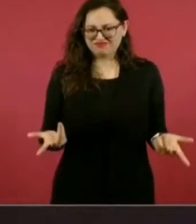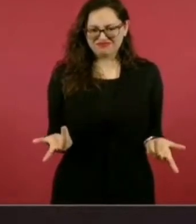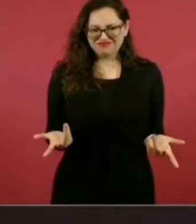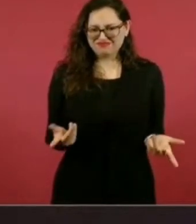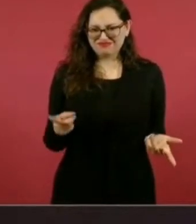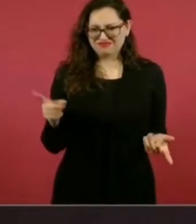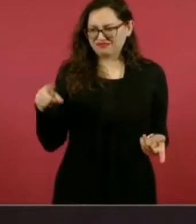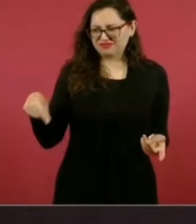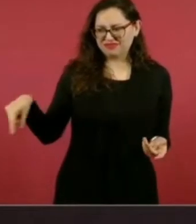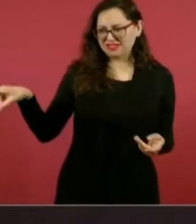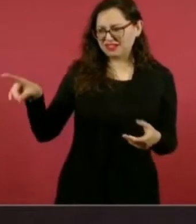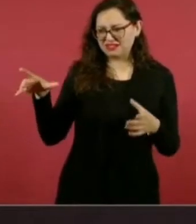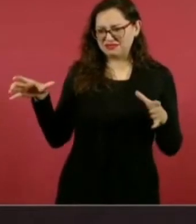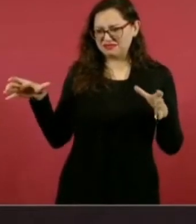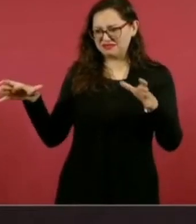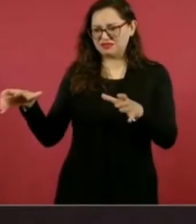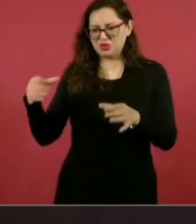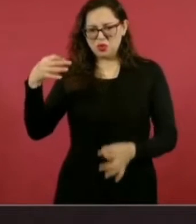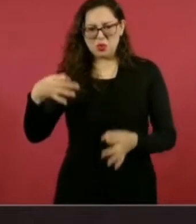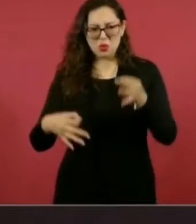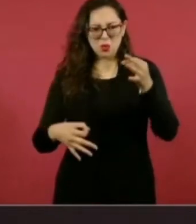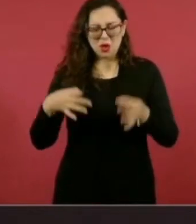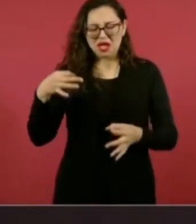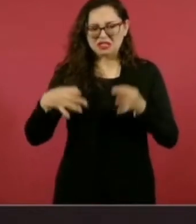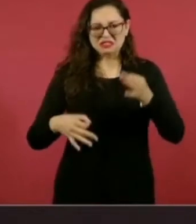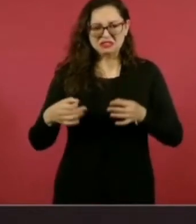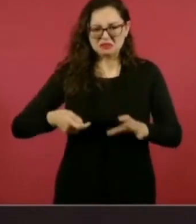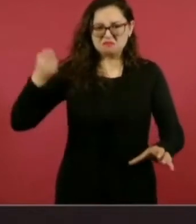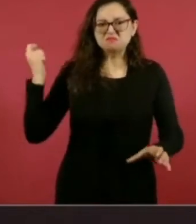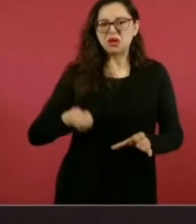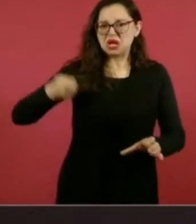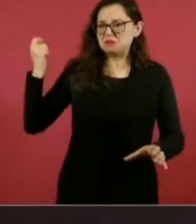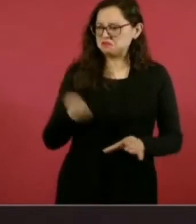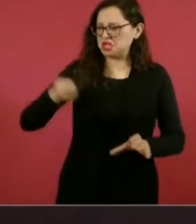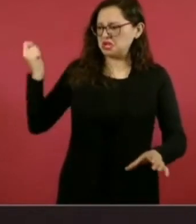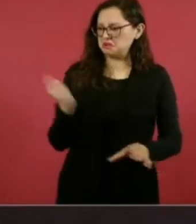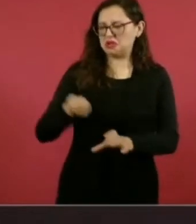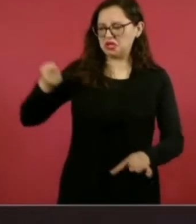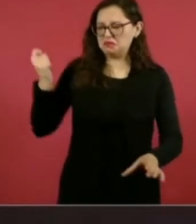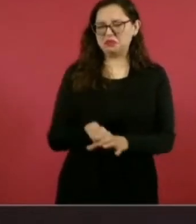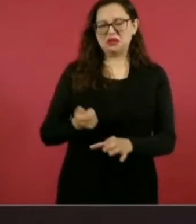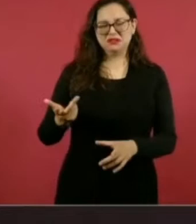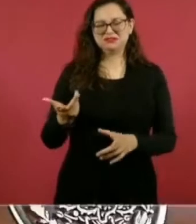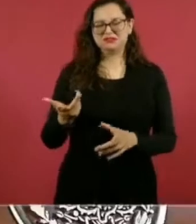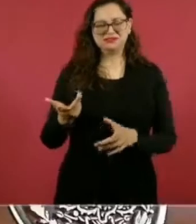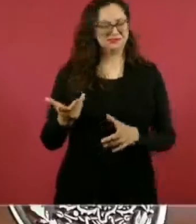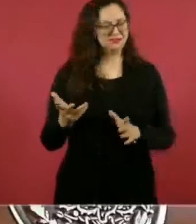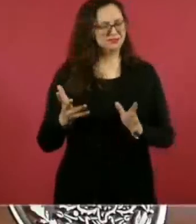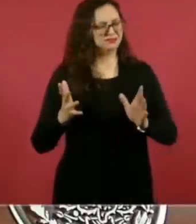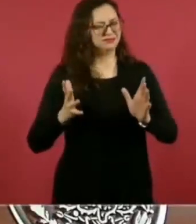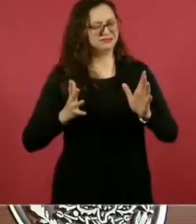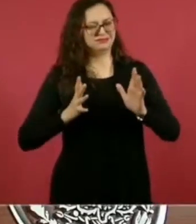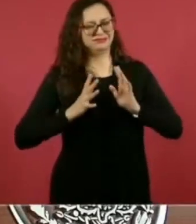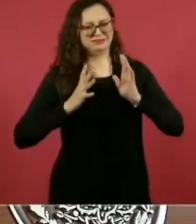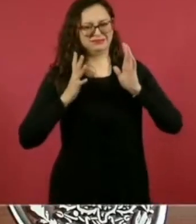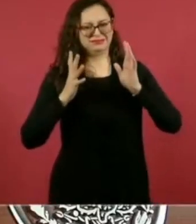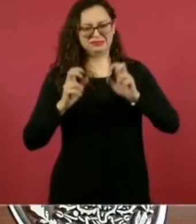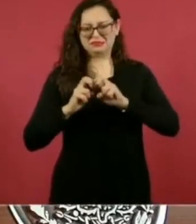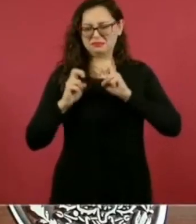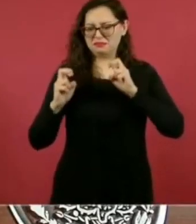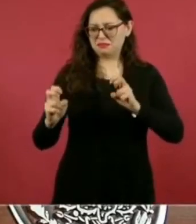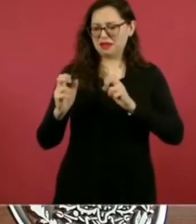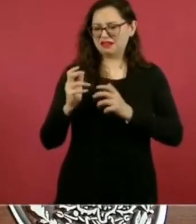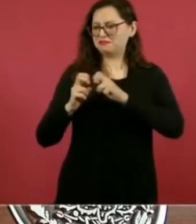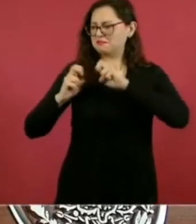en jueces, en magistrados,